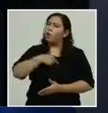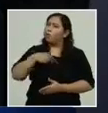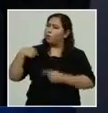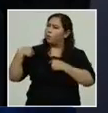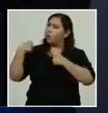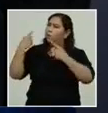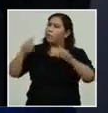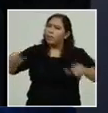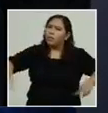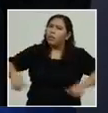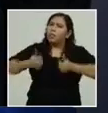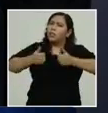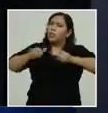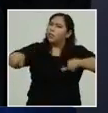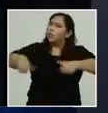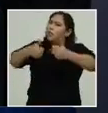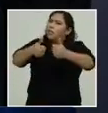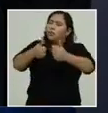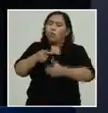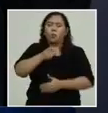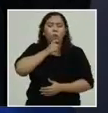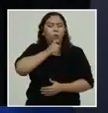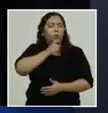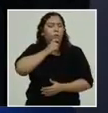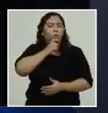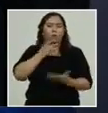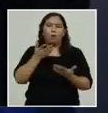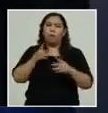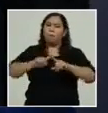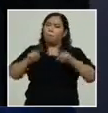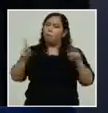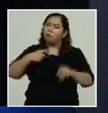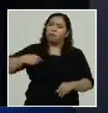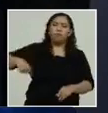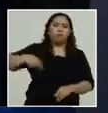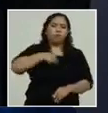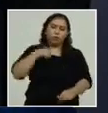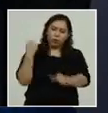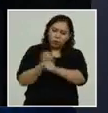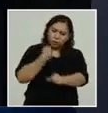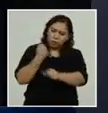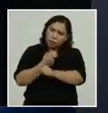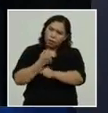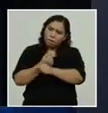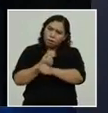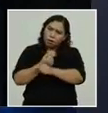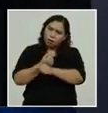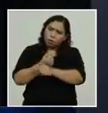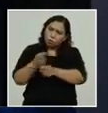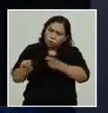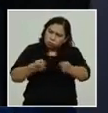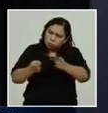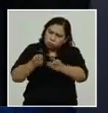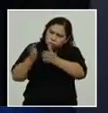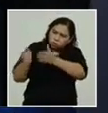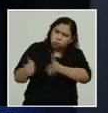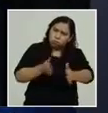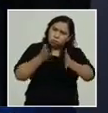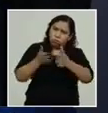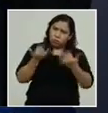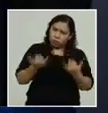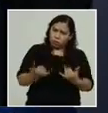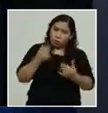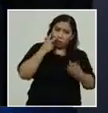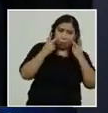la solidaridad el trabajo coordinado ha sido nuestra fortaleza y ahora que miro a tanta gente también